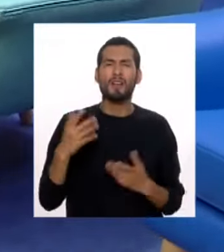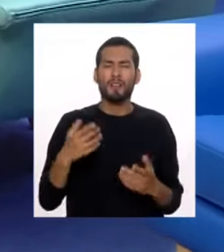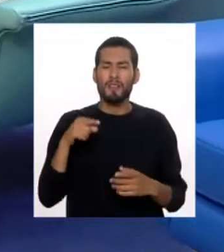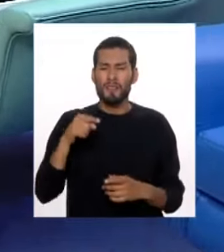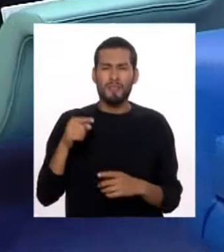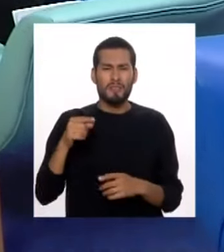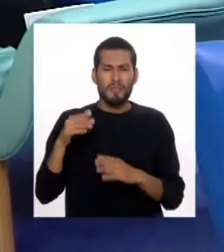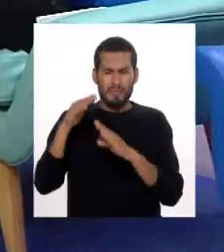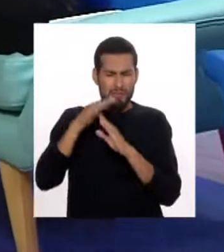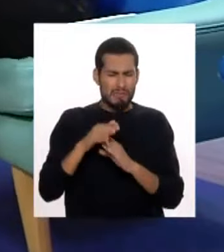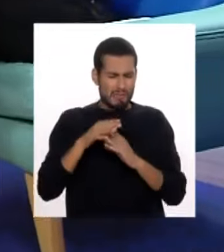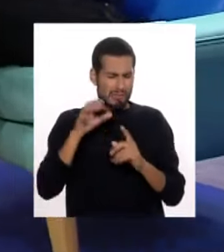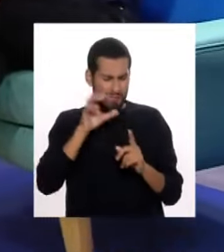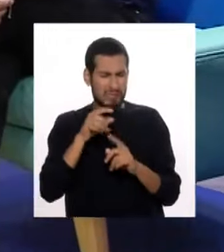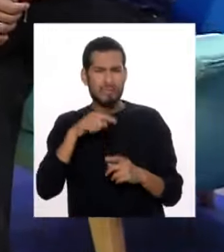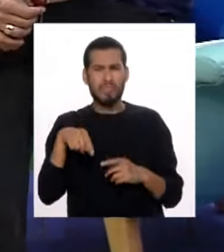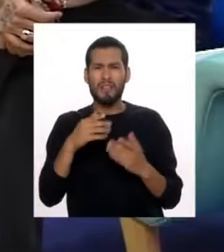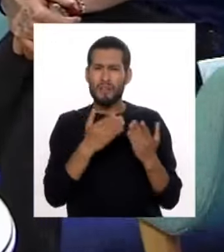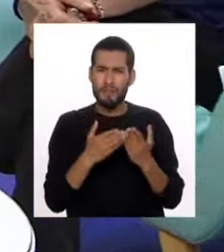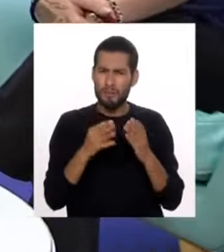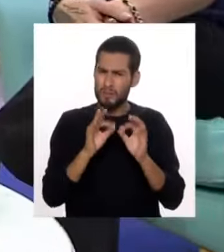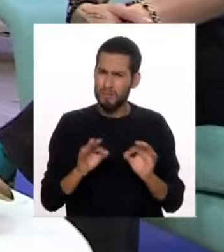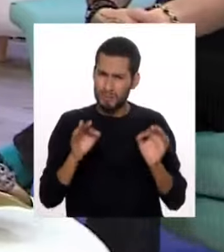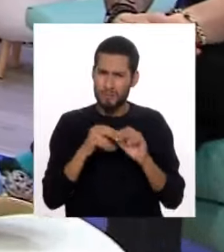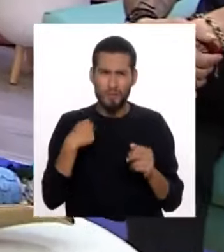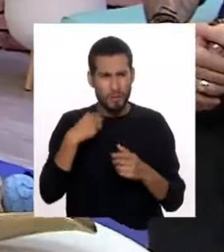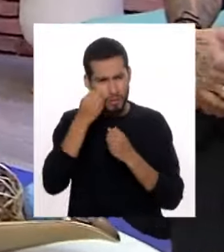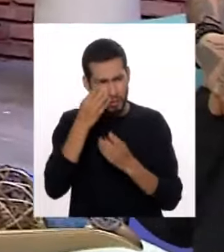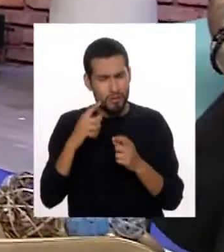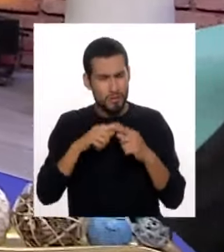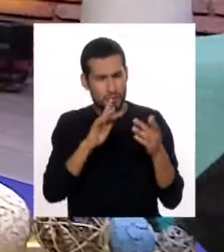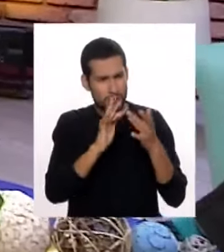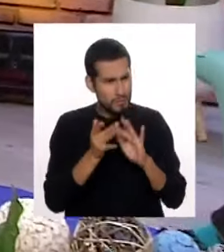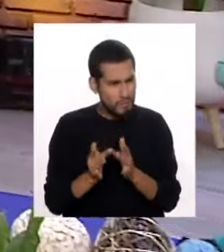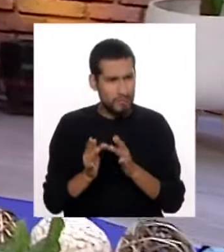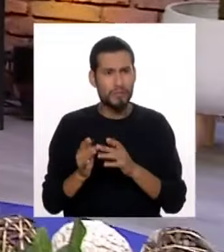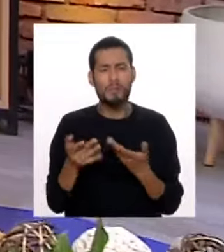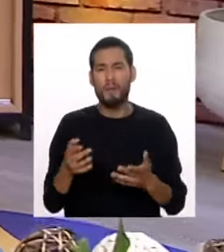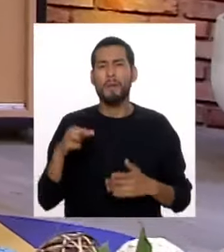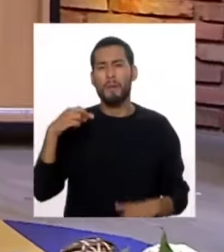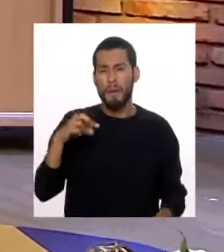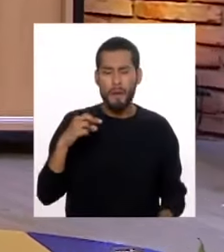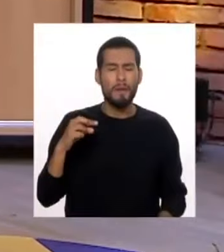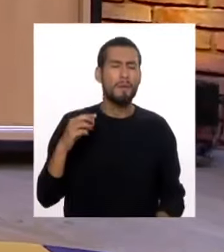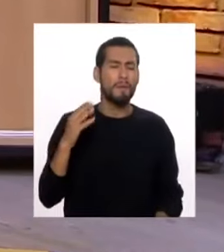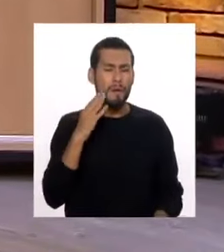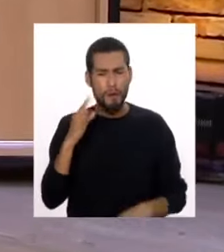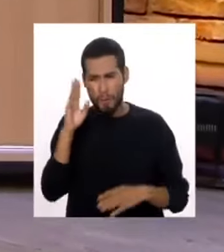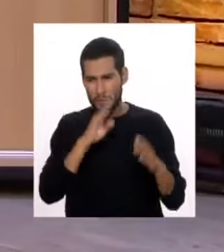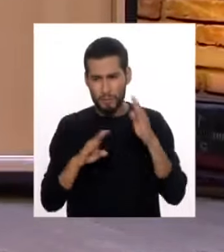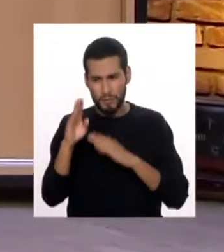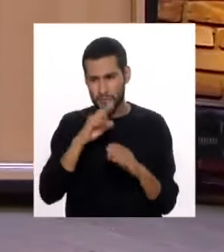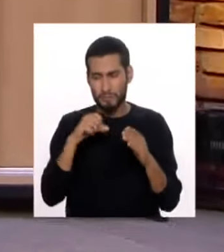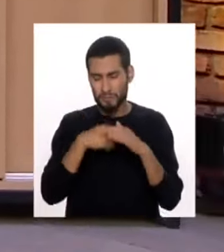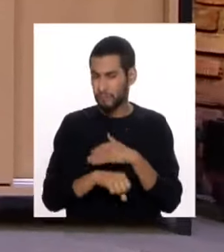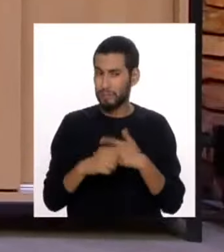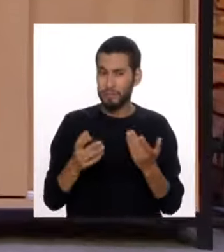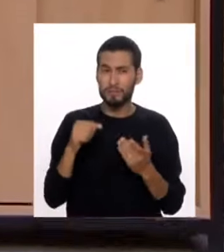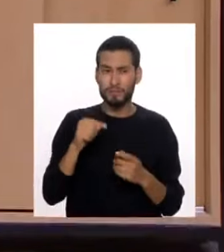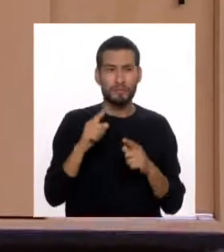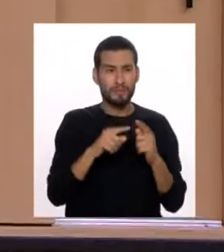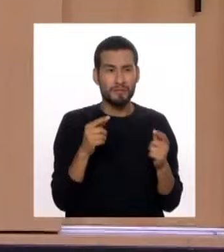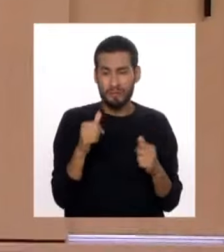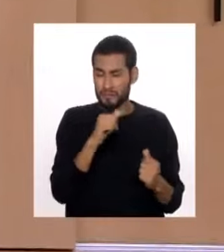escolar. Es impresionante toda la información que nos llega en las redes sociales de padres muy preocupados por sus hijos que sufren este